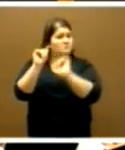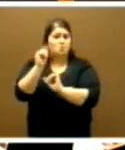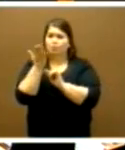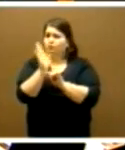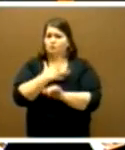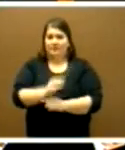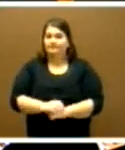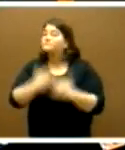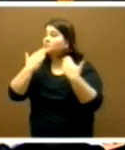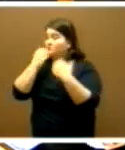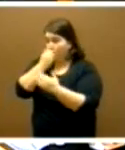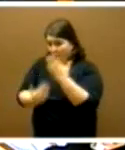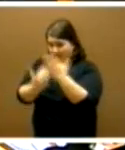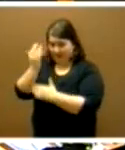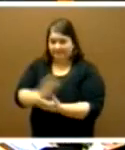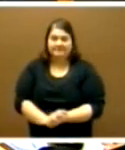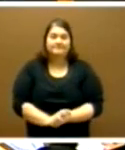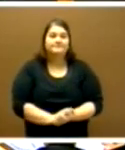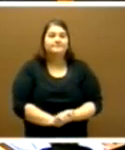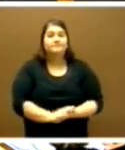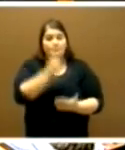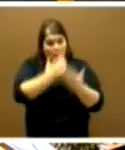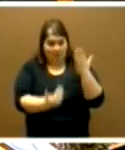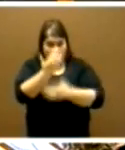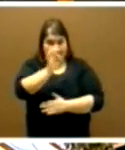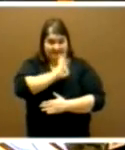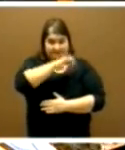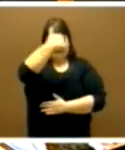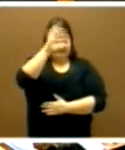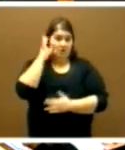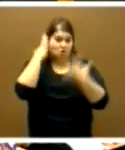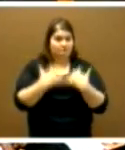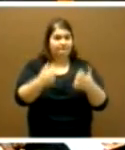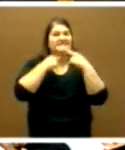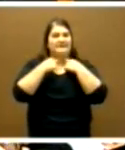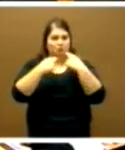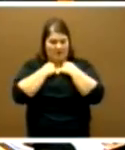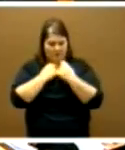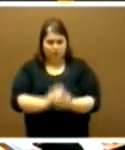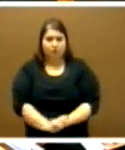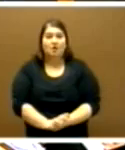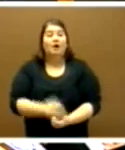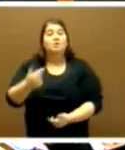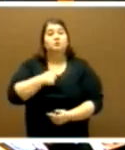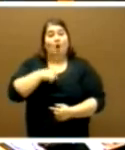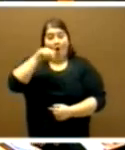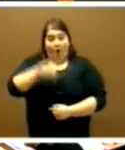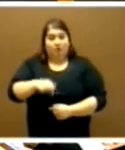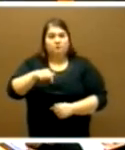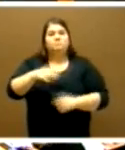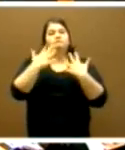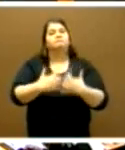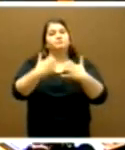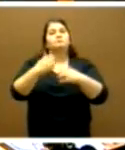minutos. Gracias, buenos días. Buenos días, señores y señoras diputadas. Presento hoy ante esta